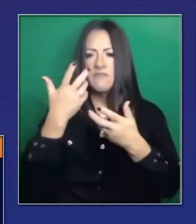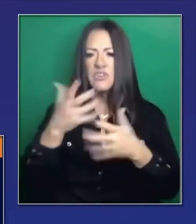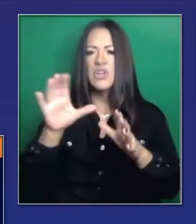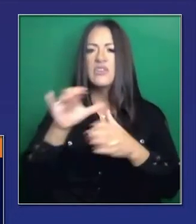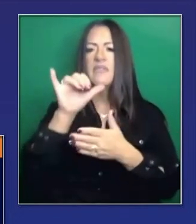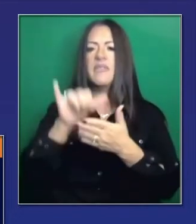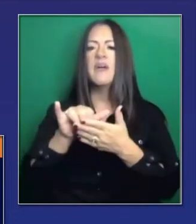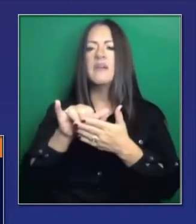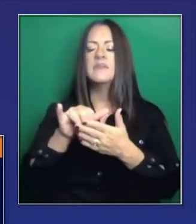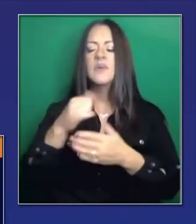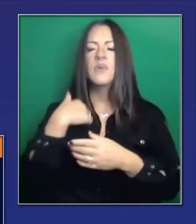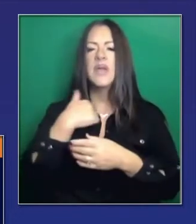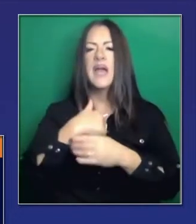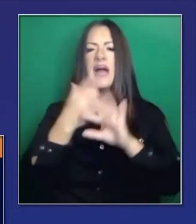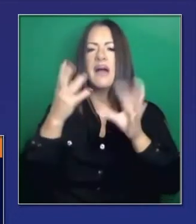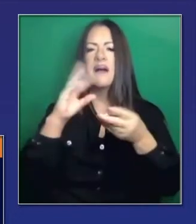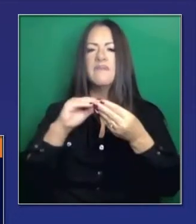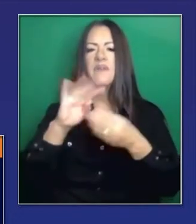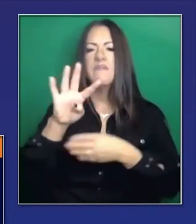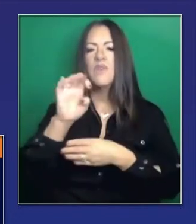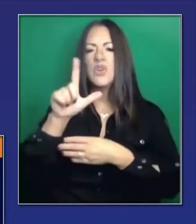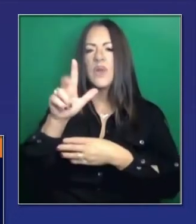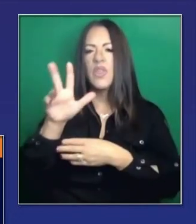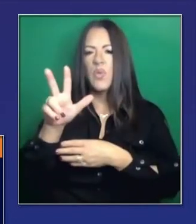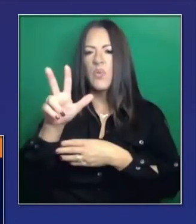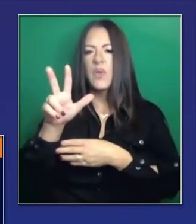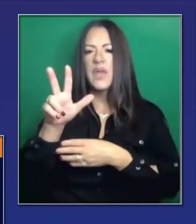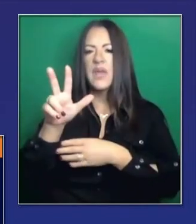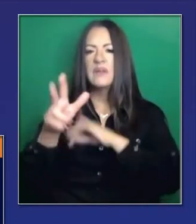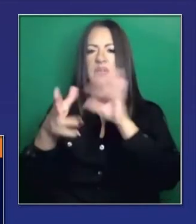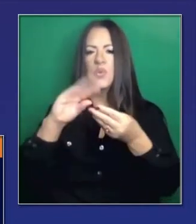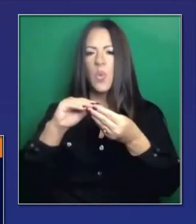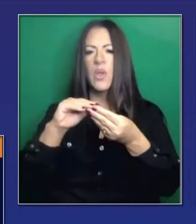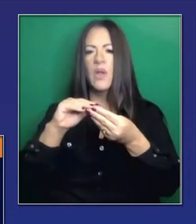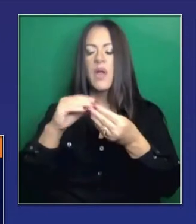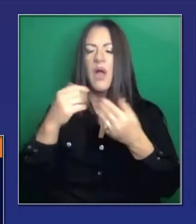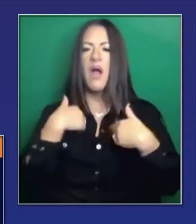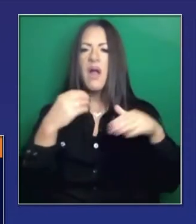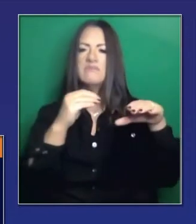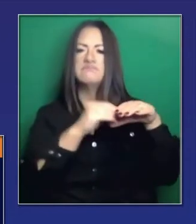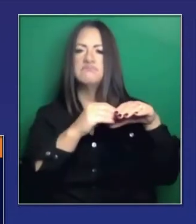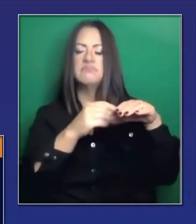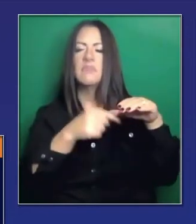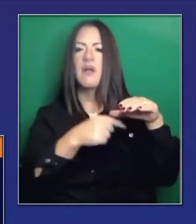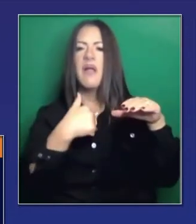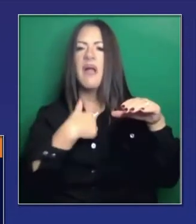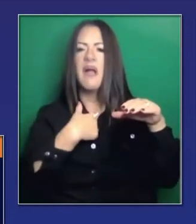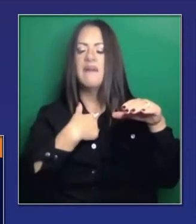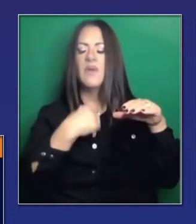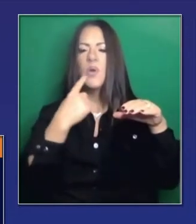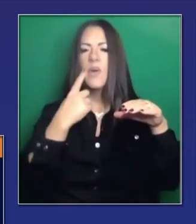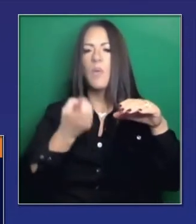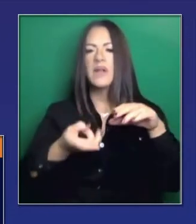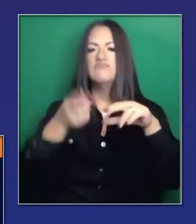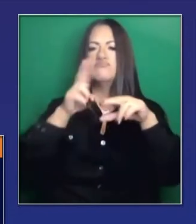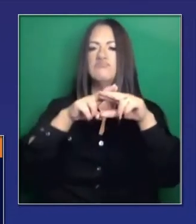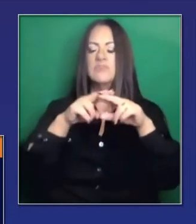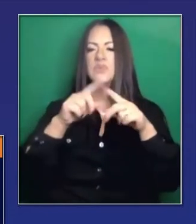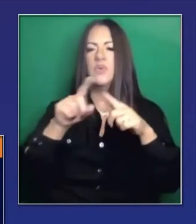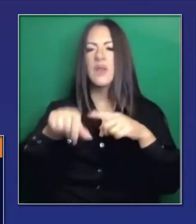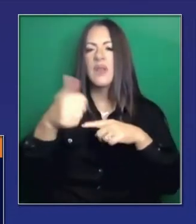Agregando a las 423 unidades ya existentes en el inventario. Queremos tener